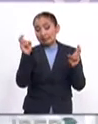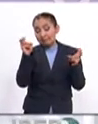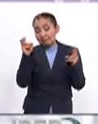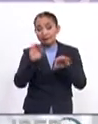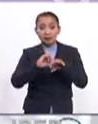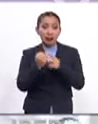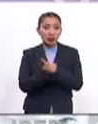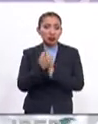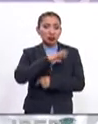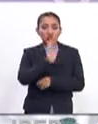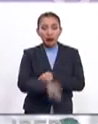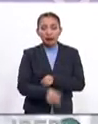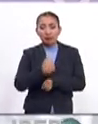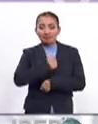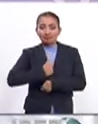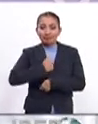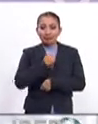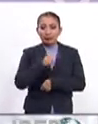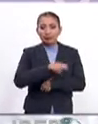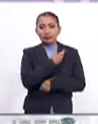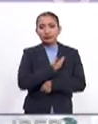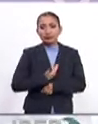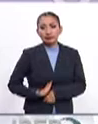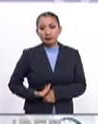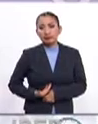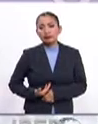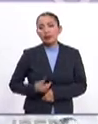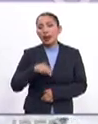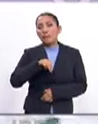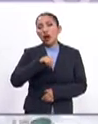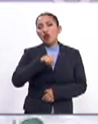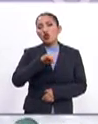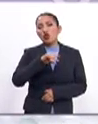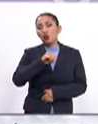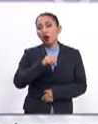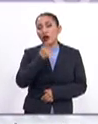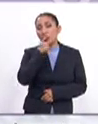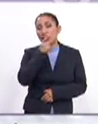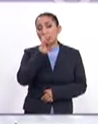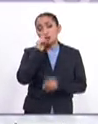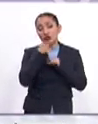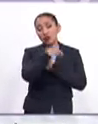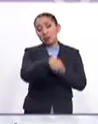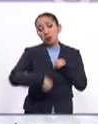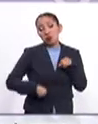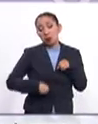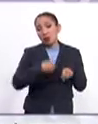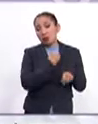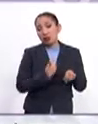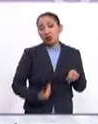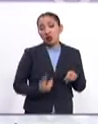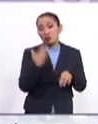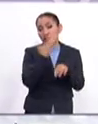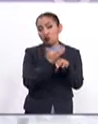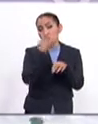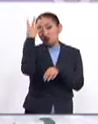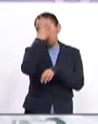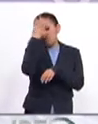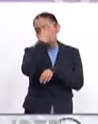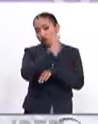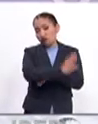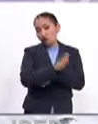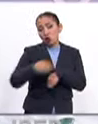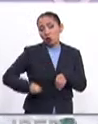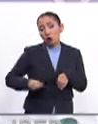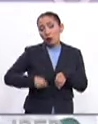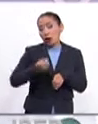circunstancias fatales y lamentables, el presidente Nicolás Maduro responsabilizó al presidente Donald Trump, al presidente de Estados